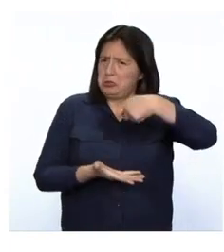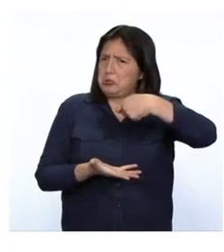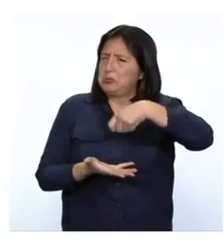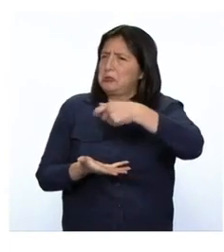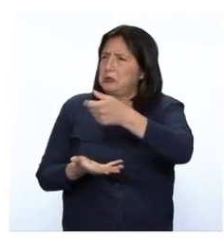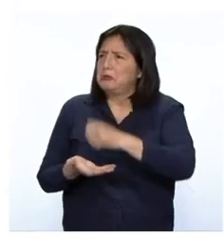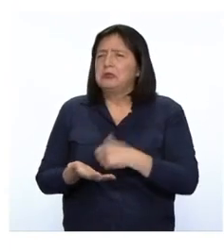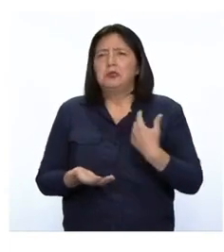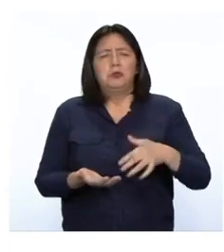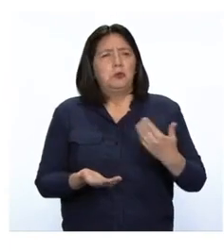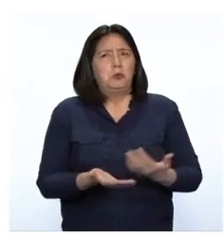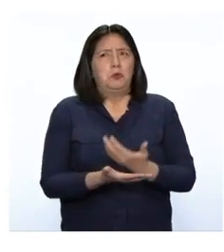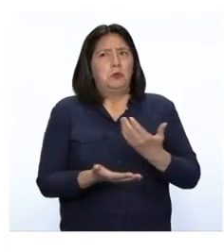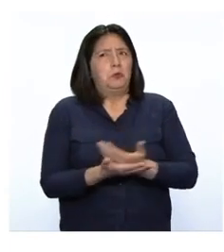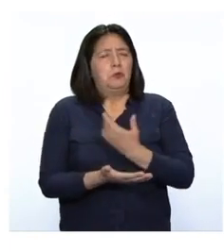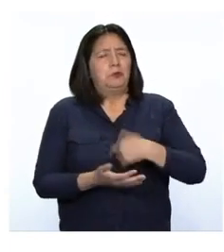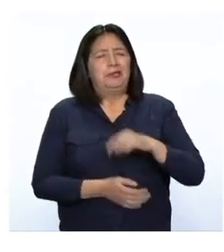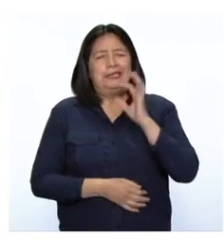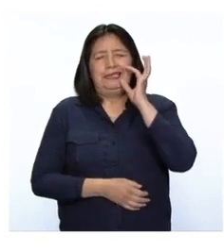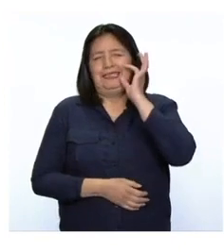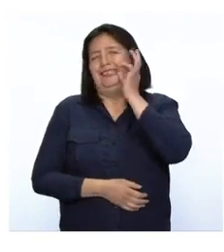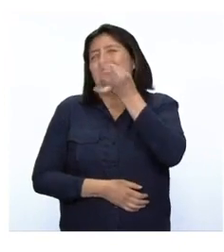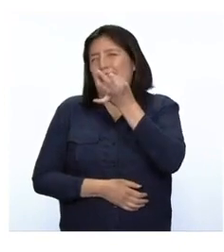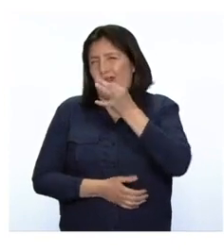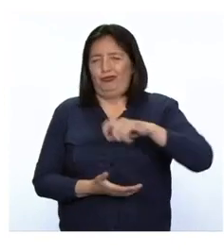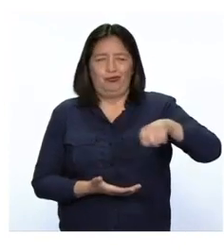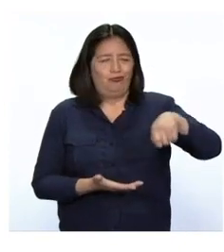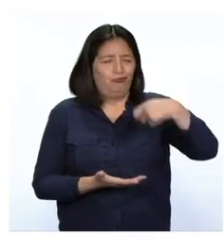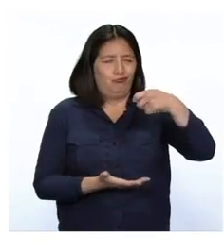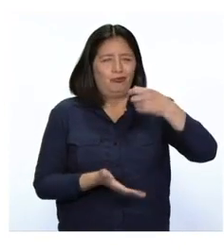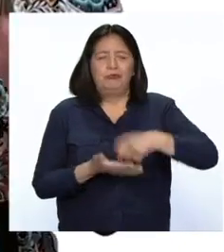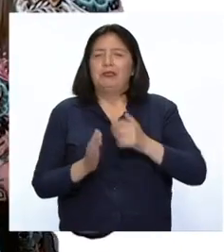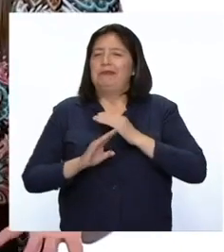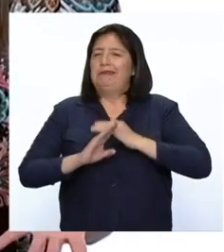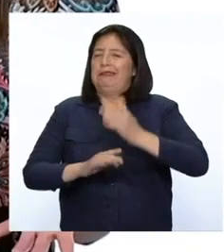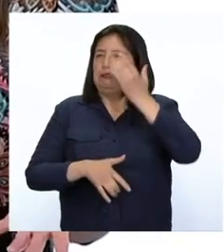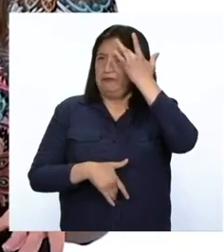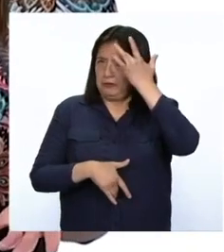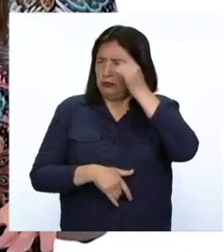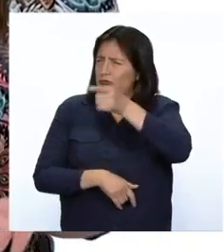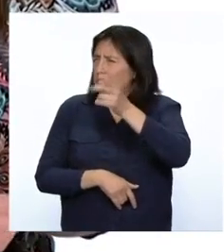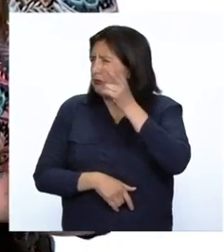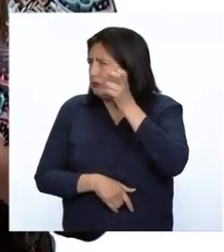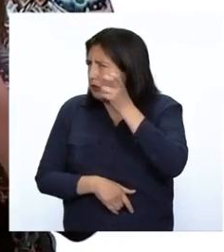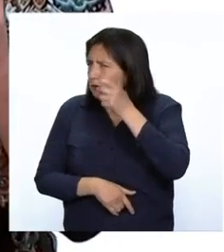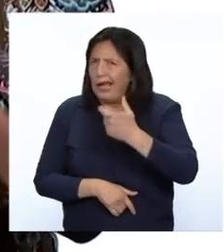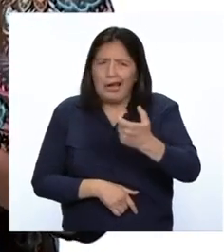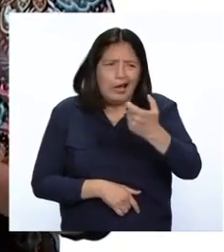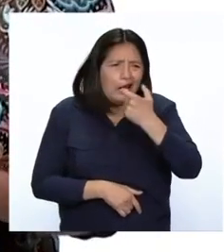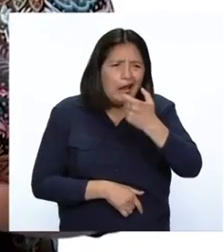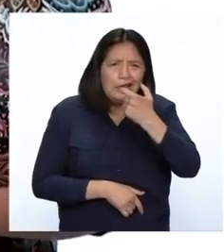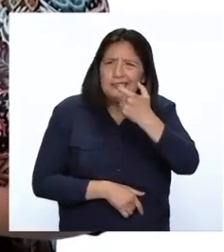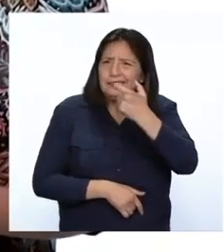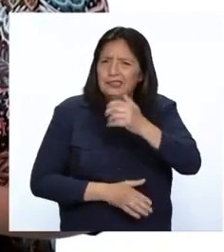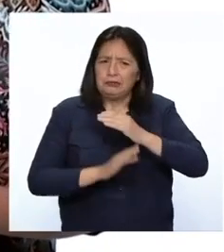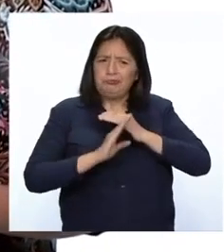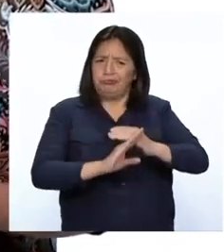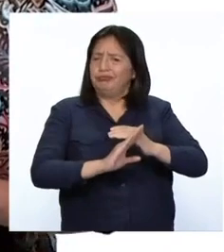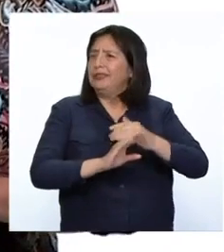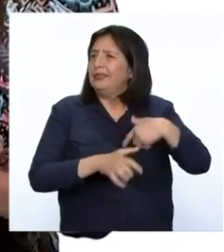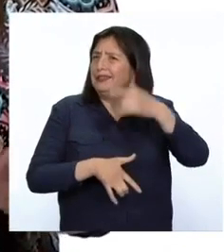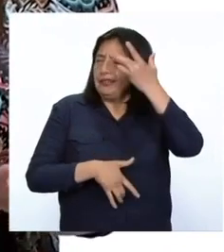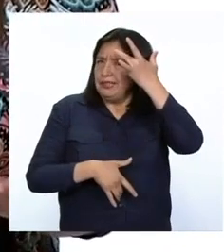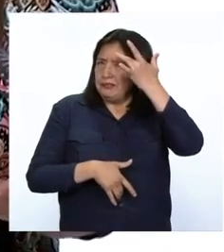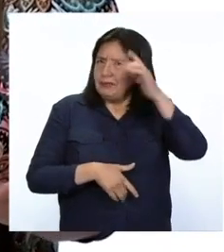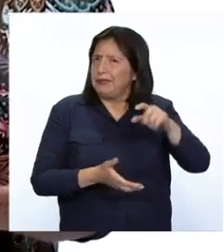generan nuevos y deliciosos productos para combatir esta enfermedad. ¿Han escuchado sobre las galletas que luchan contra la anemia?